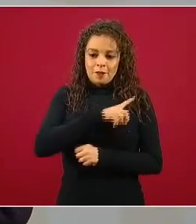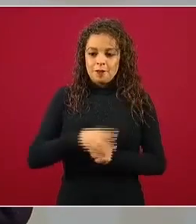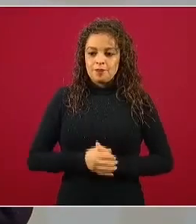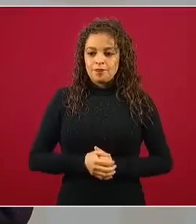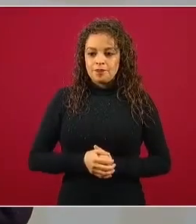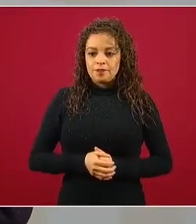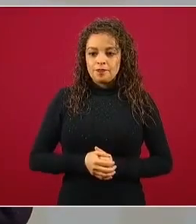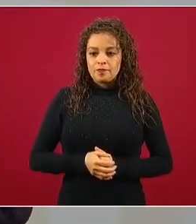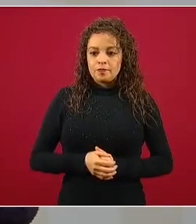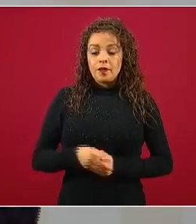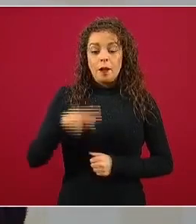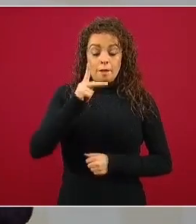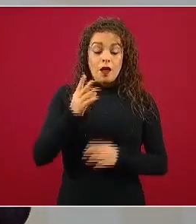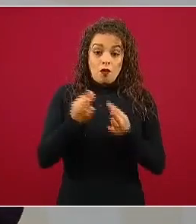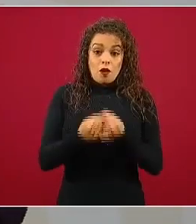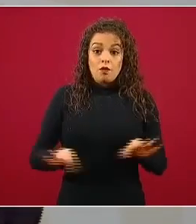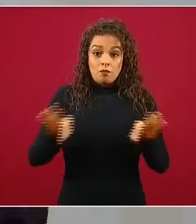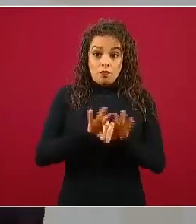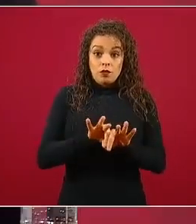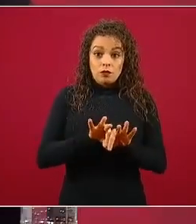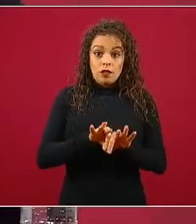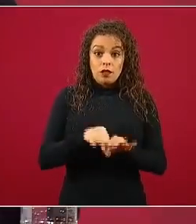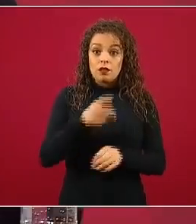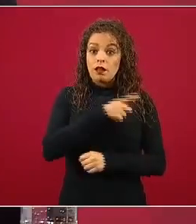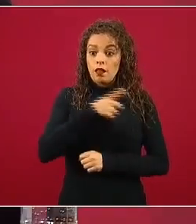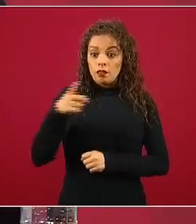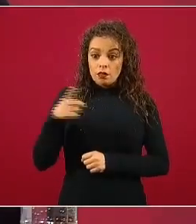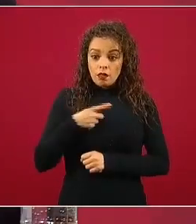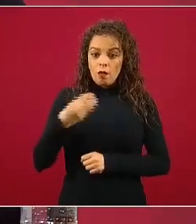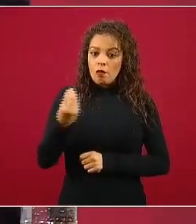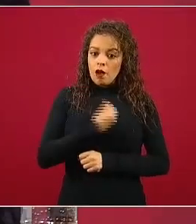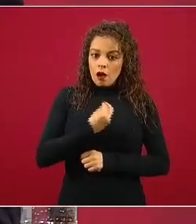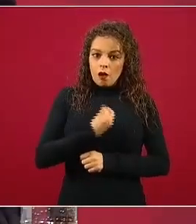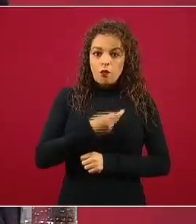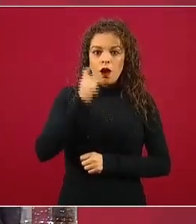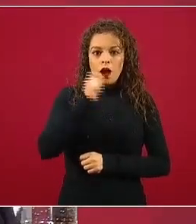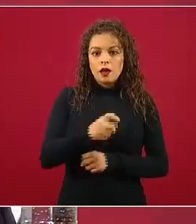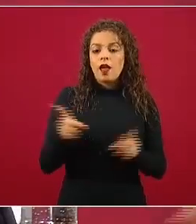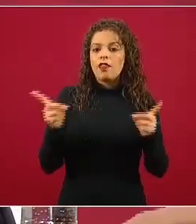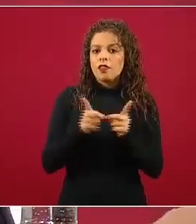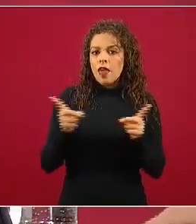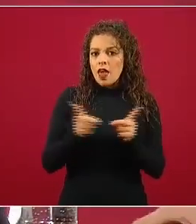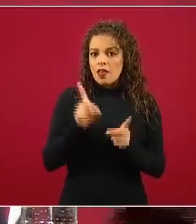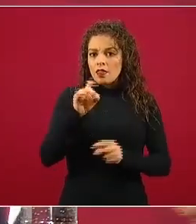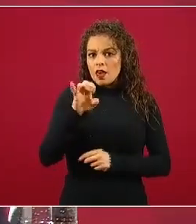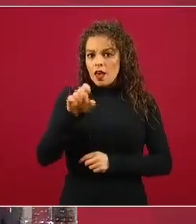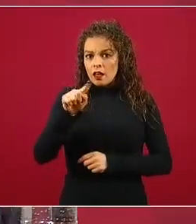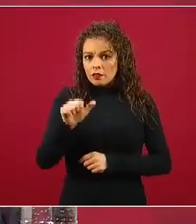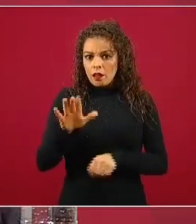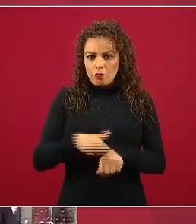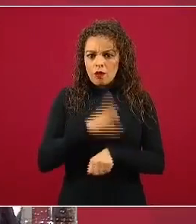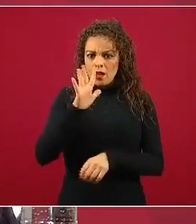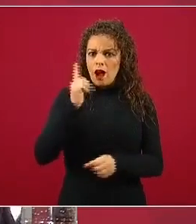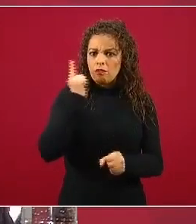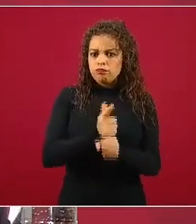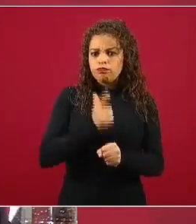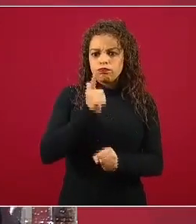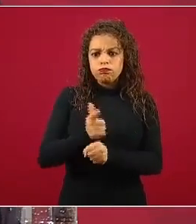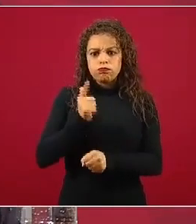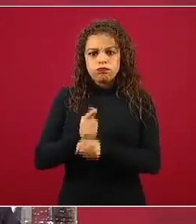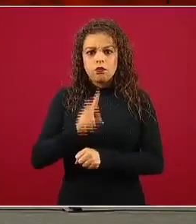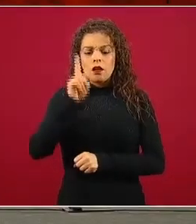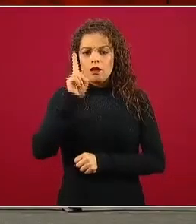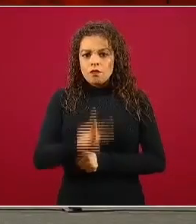a través de su dieta. Últimamente han habido muchas experiencias y muchos descubrimientos muy interesantes a través de la flora